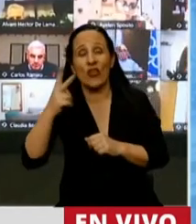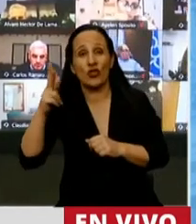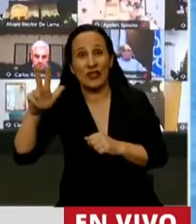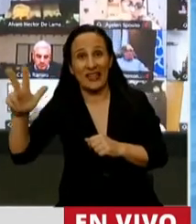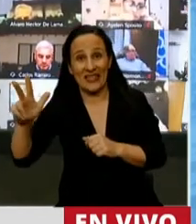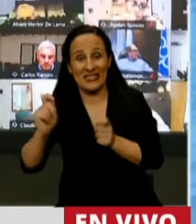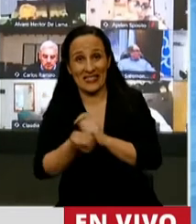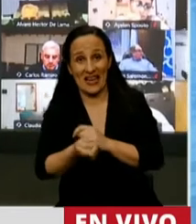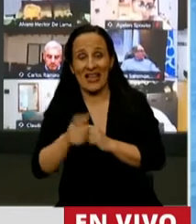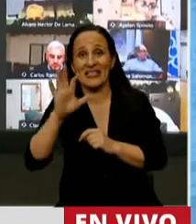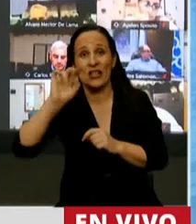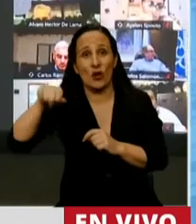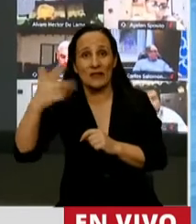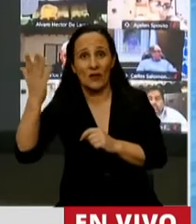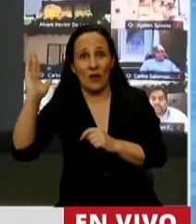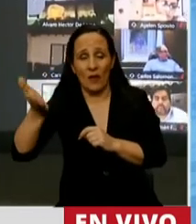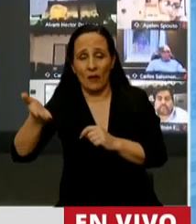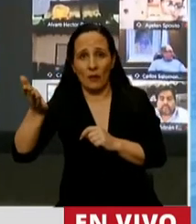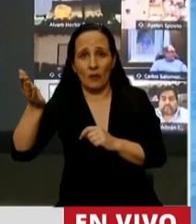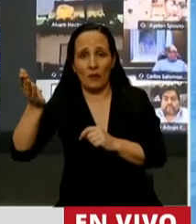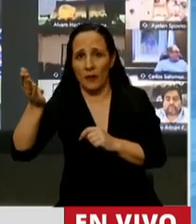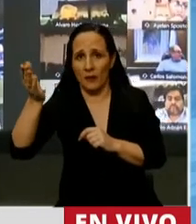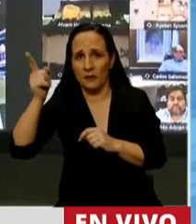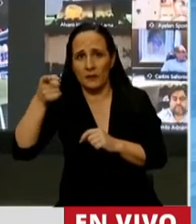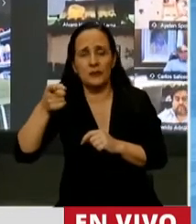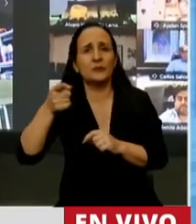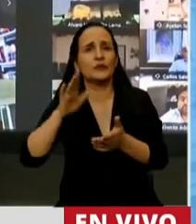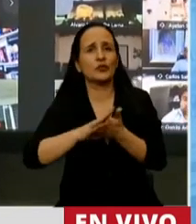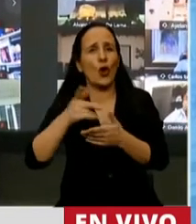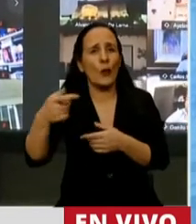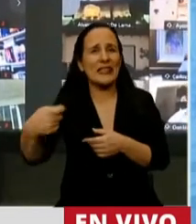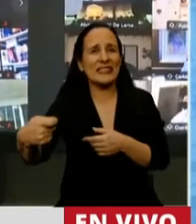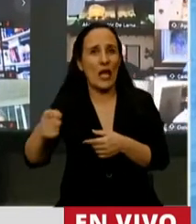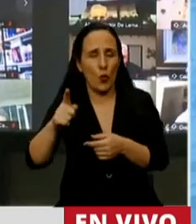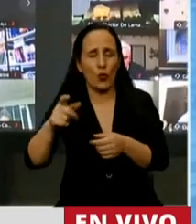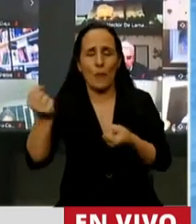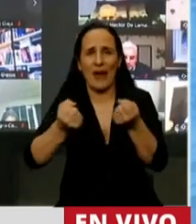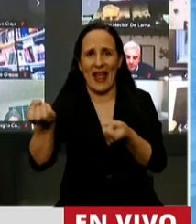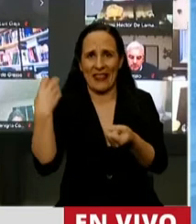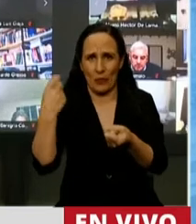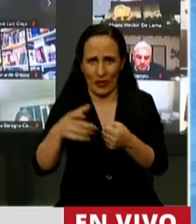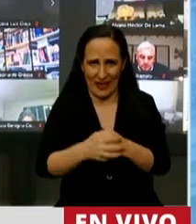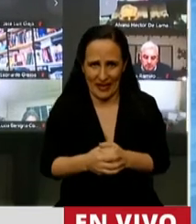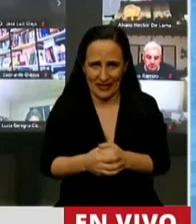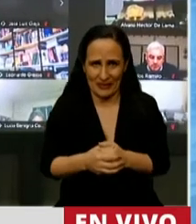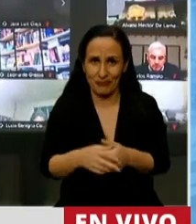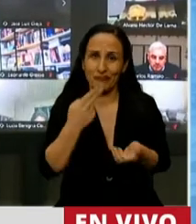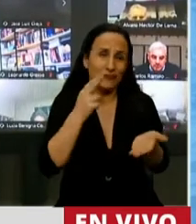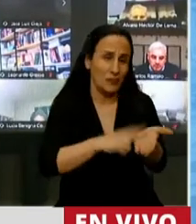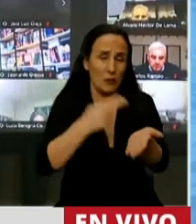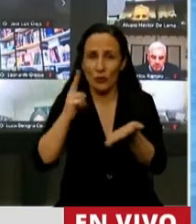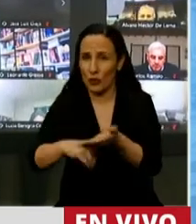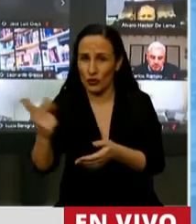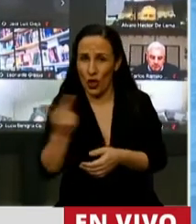además una tasa del 0,5% sobre las primas del seguro destinadas al transporte de cargas. Ambos impuestos están